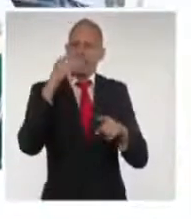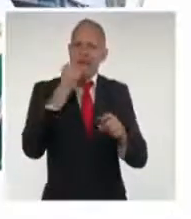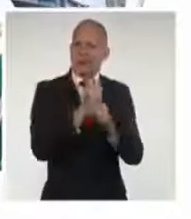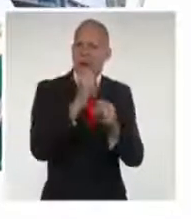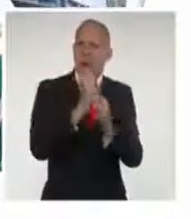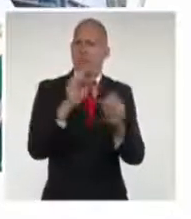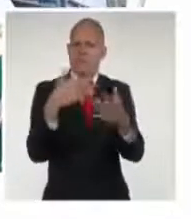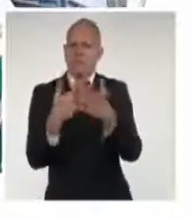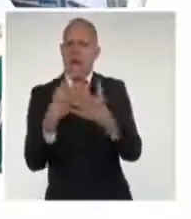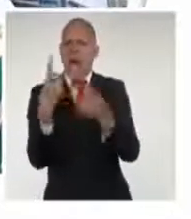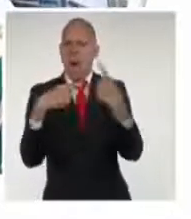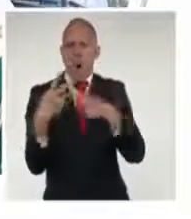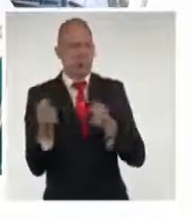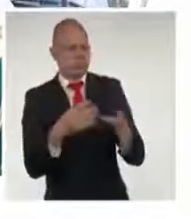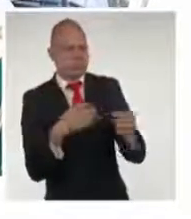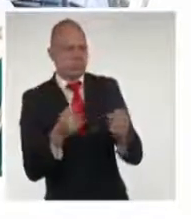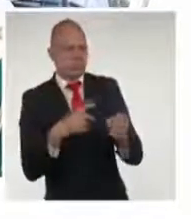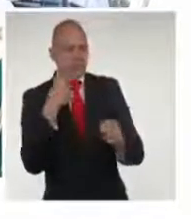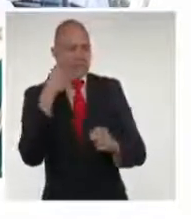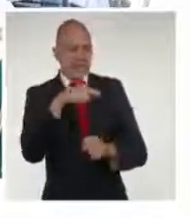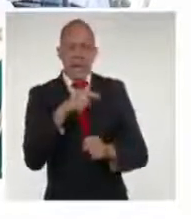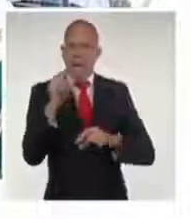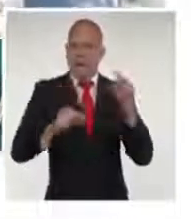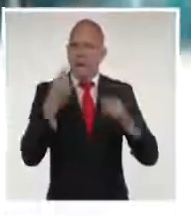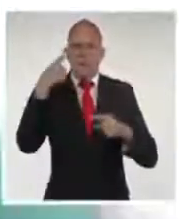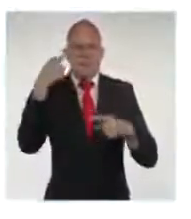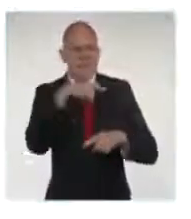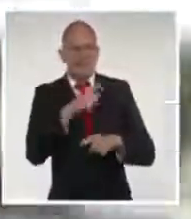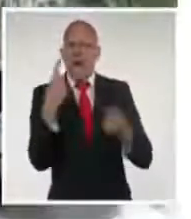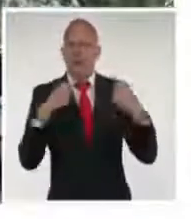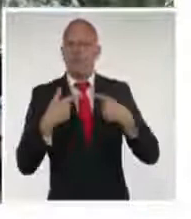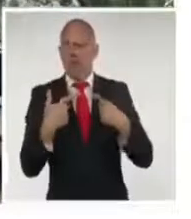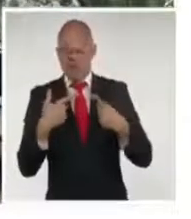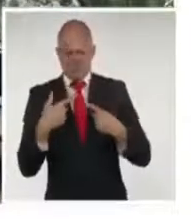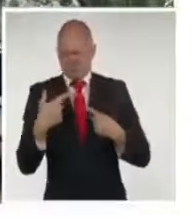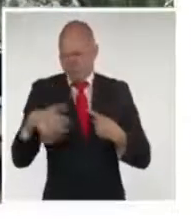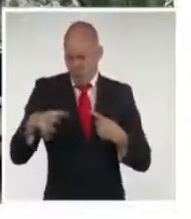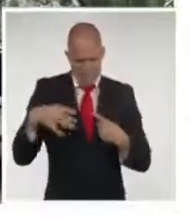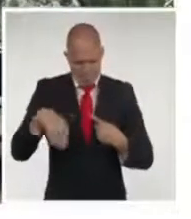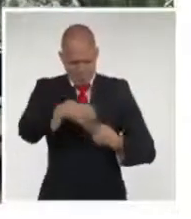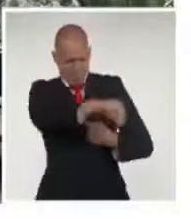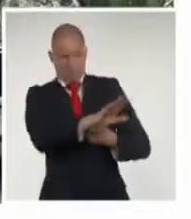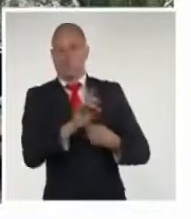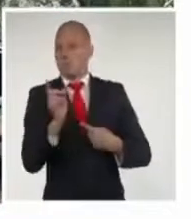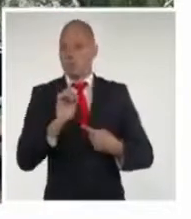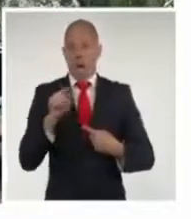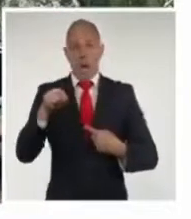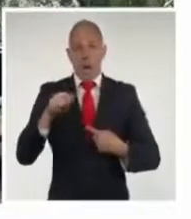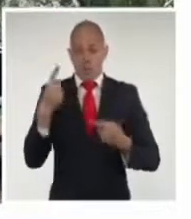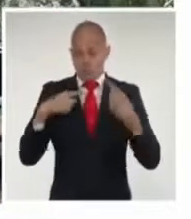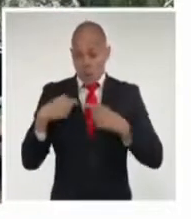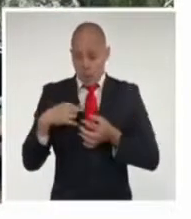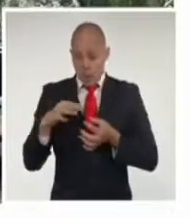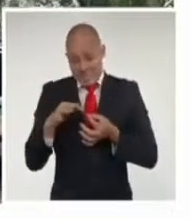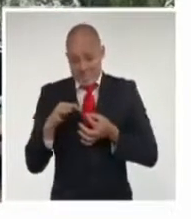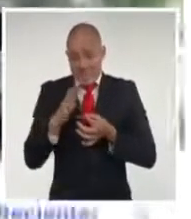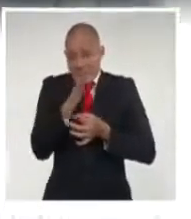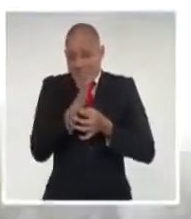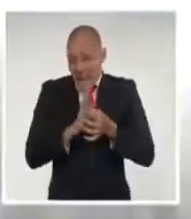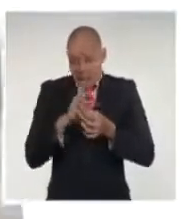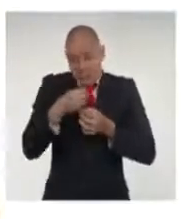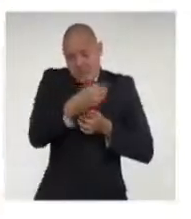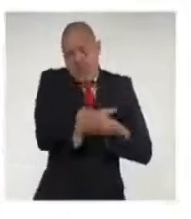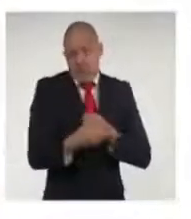dando no lo que les sobra, sino compartiendo lo que tienen, de todas las edades, profesiones y creencias.